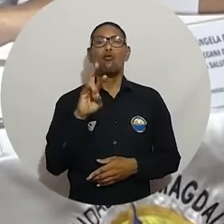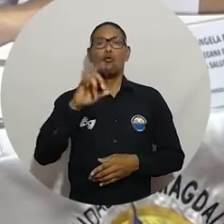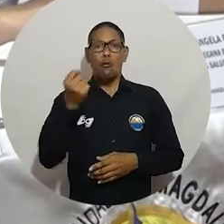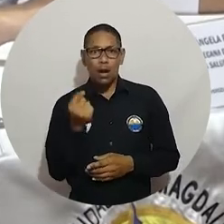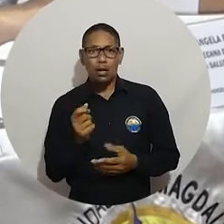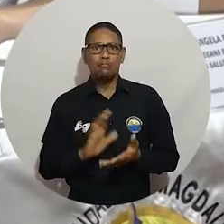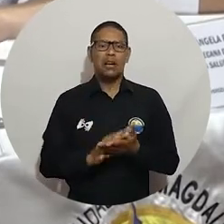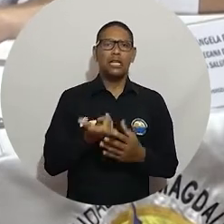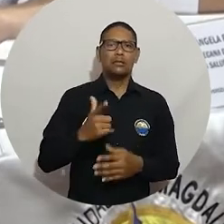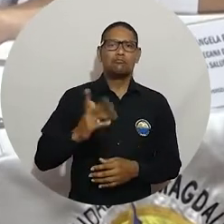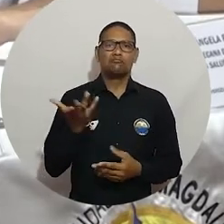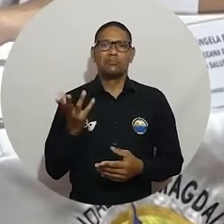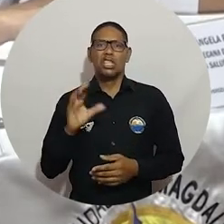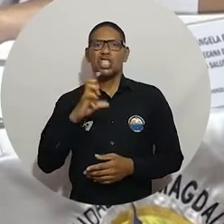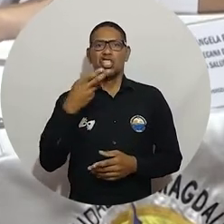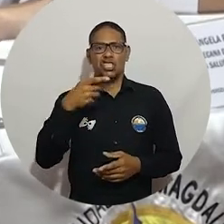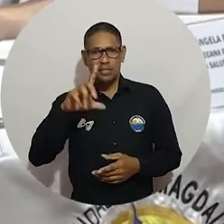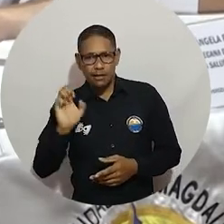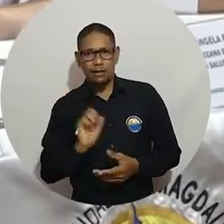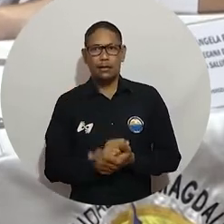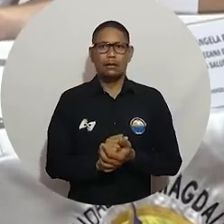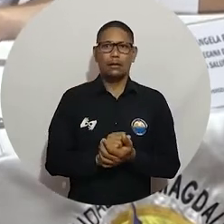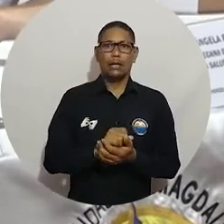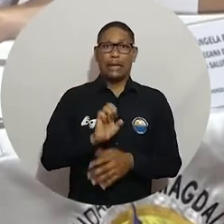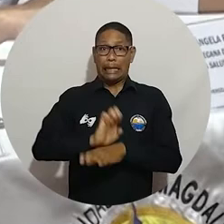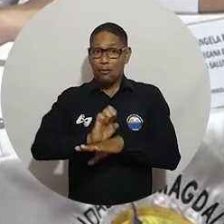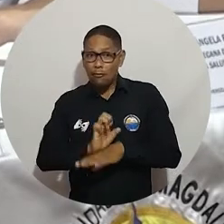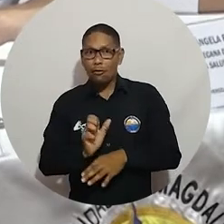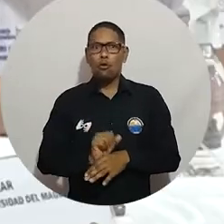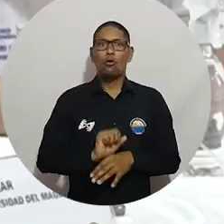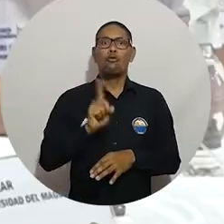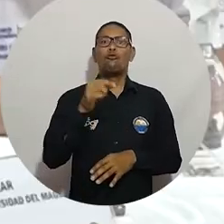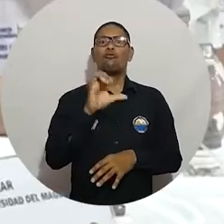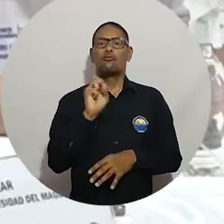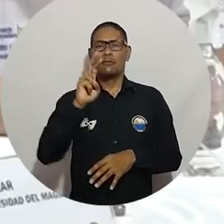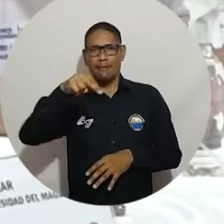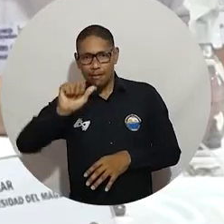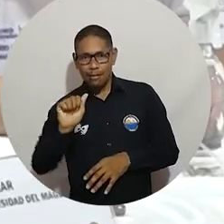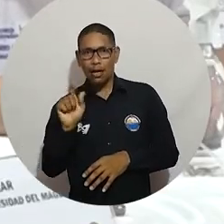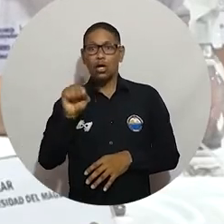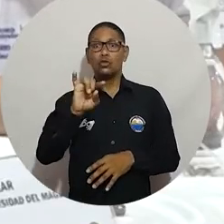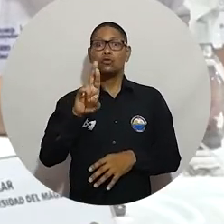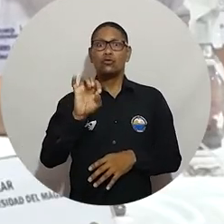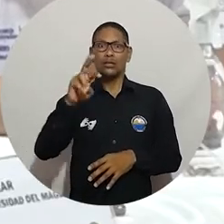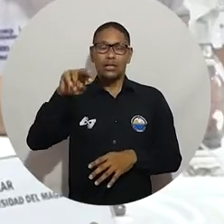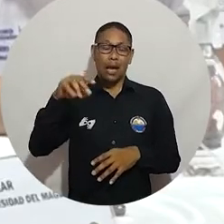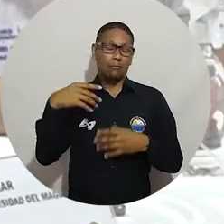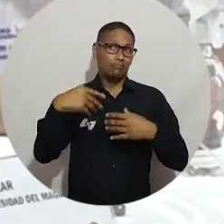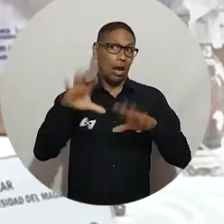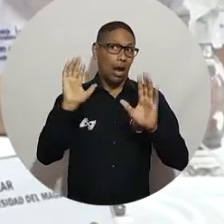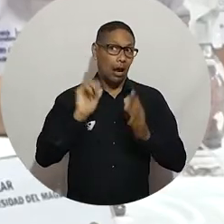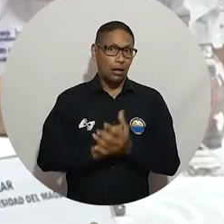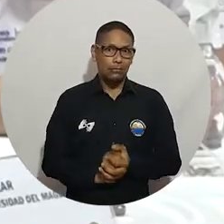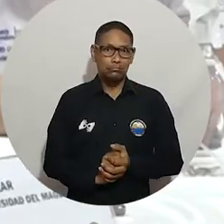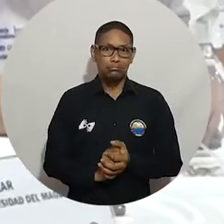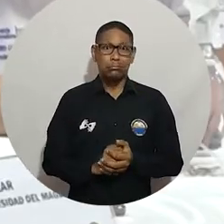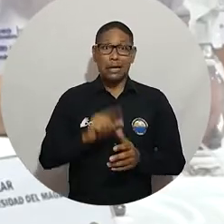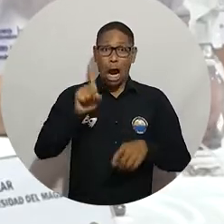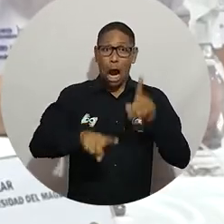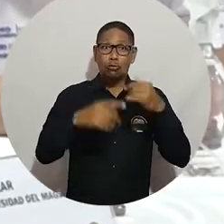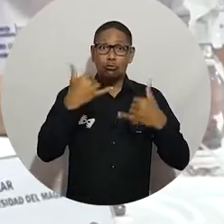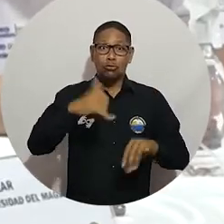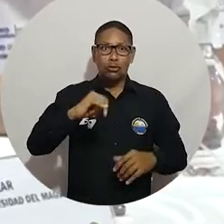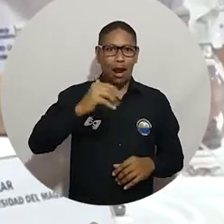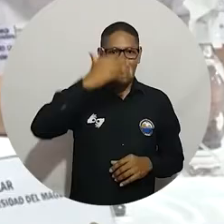para irse a ser enfermero o enfermera y le sale una oportunidad en cualquiera de los países del MERCOSUR. Que un profesor nuestro va a ir a parte de esas universidades a impartir